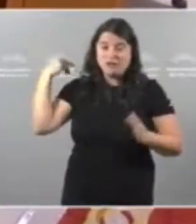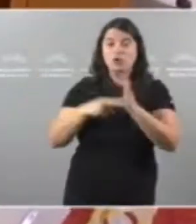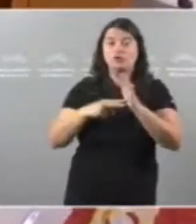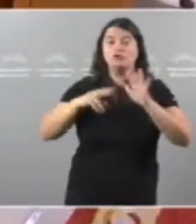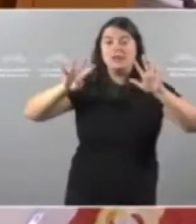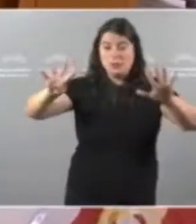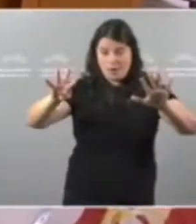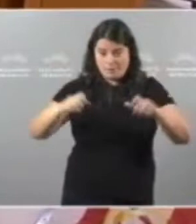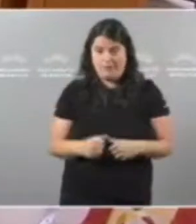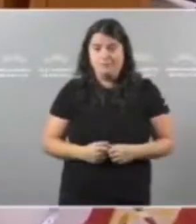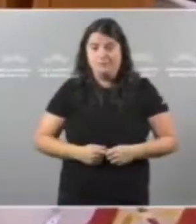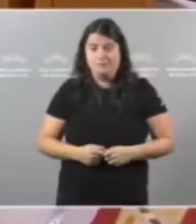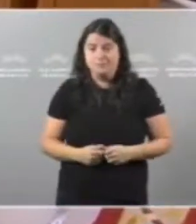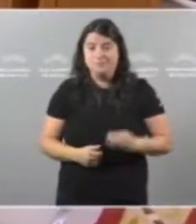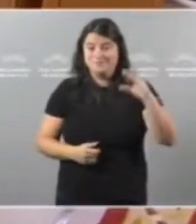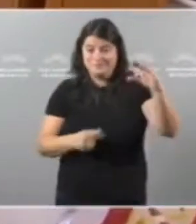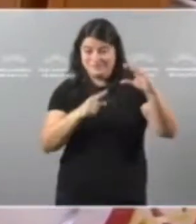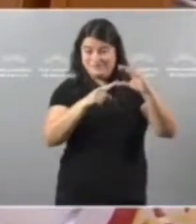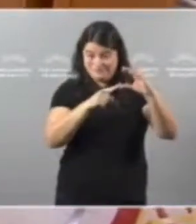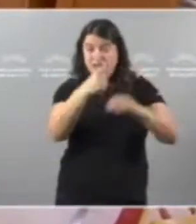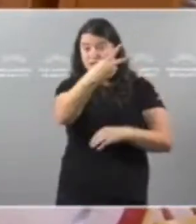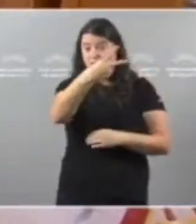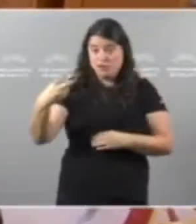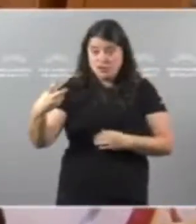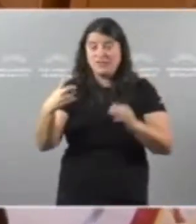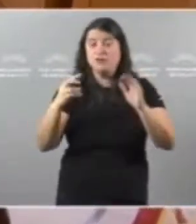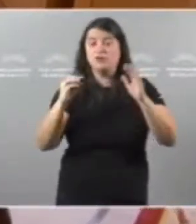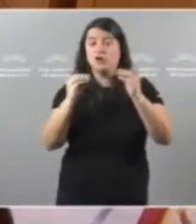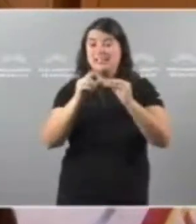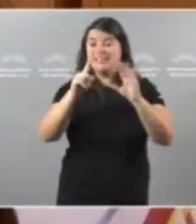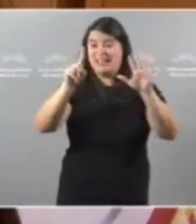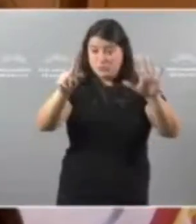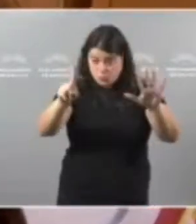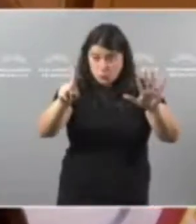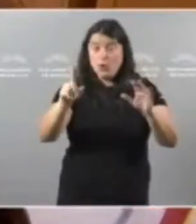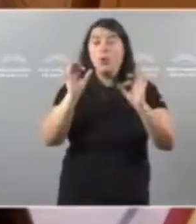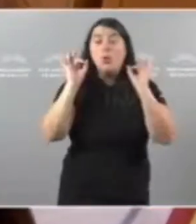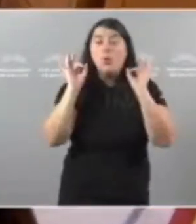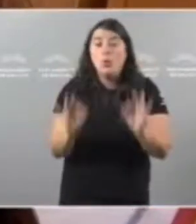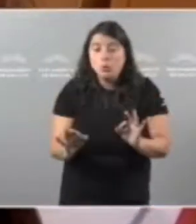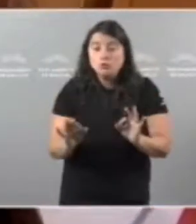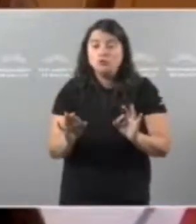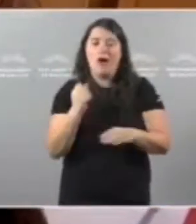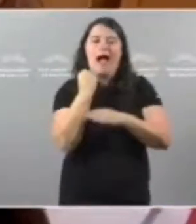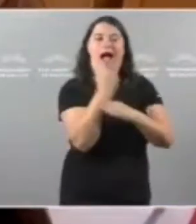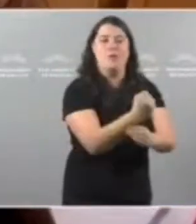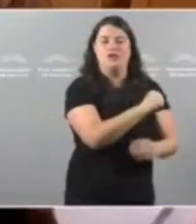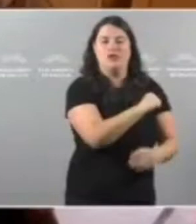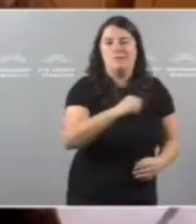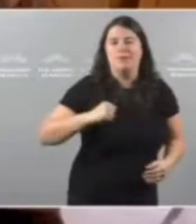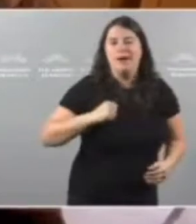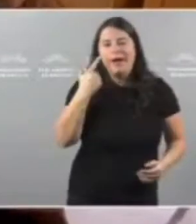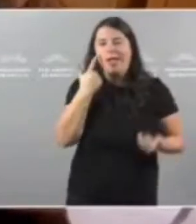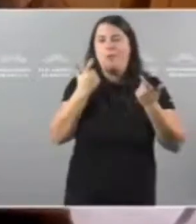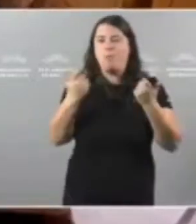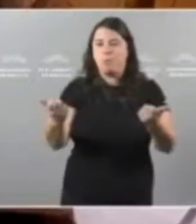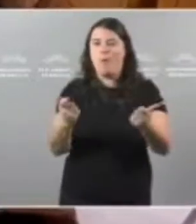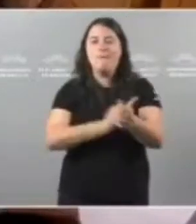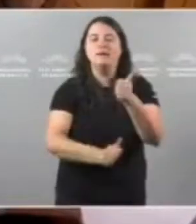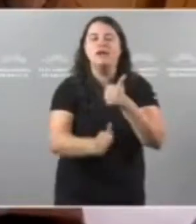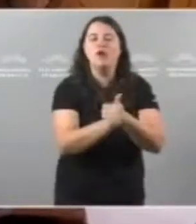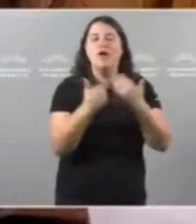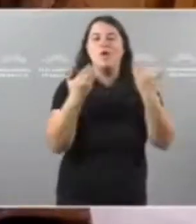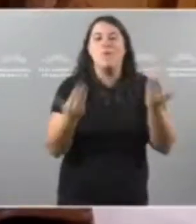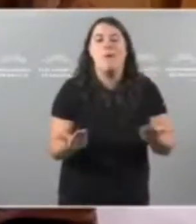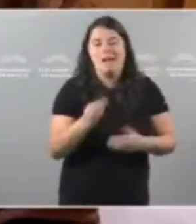fíxense, esa cantidade de menos, 281 É xusto que dedican a apoyar a privada Aí onde se ven as prioridades do